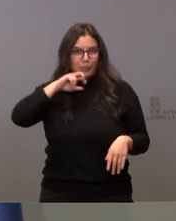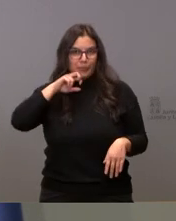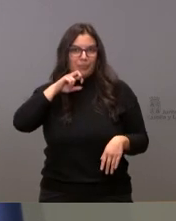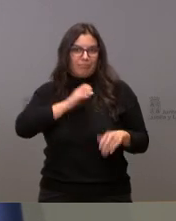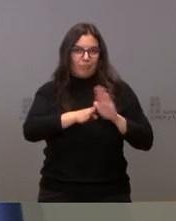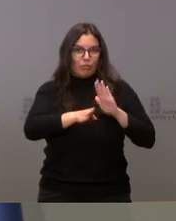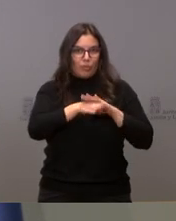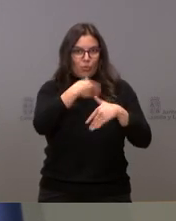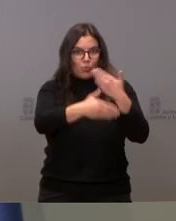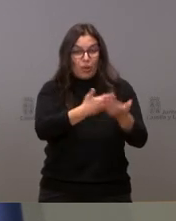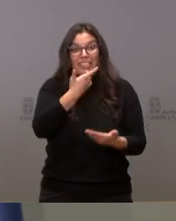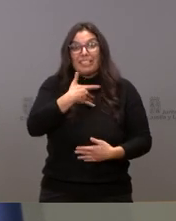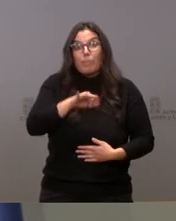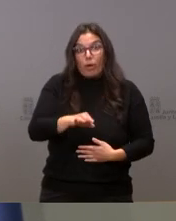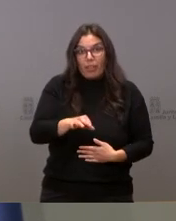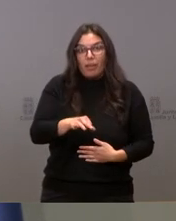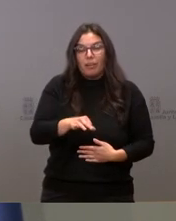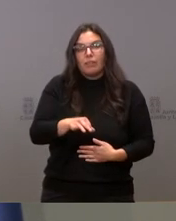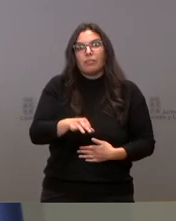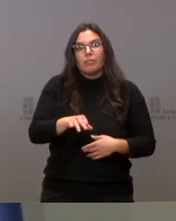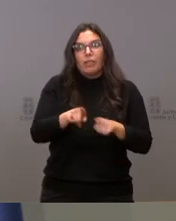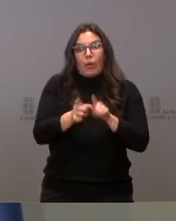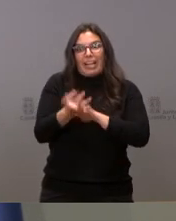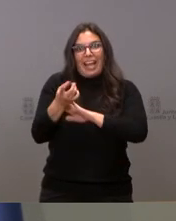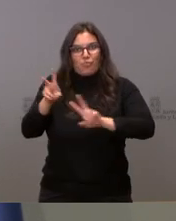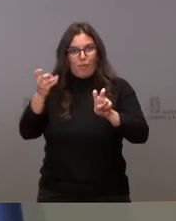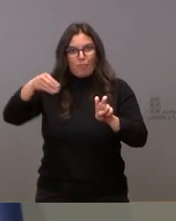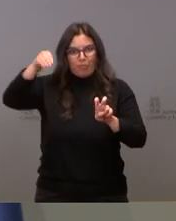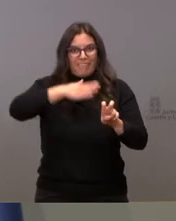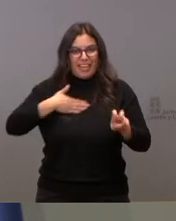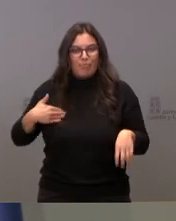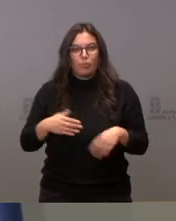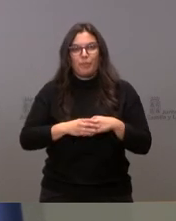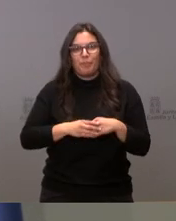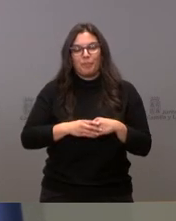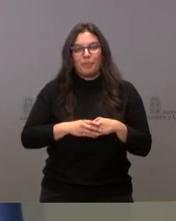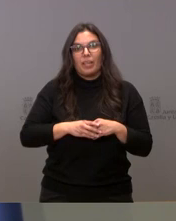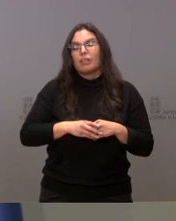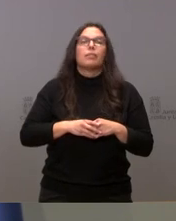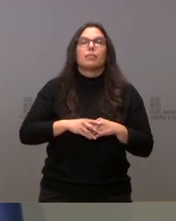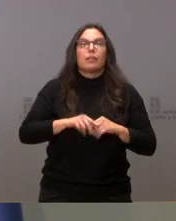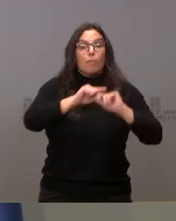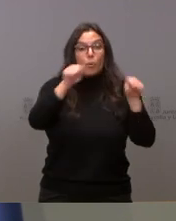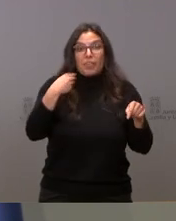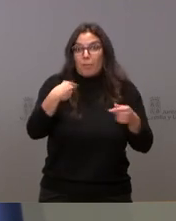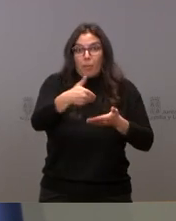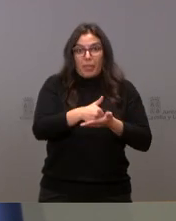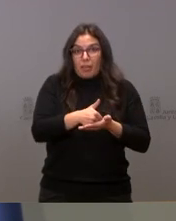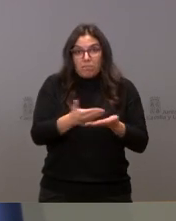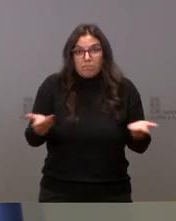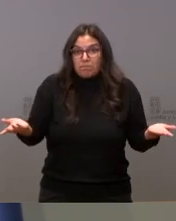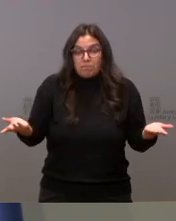y, a ser posible, se establezcan nuevas en las provincias en las que así se nos ha solicitado, digo,